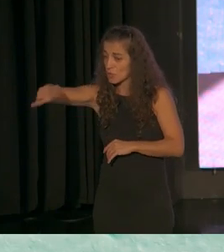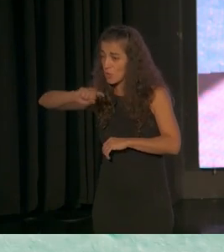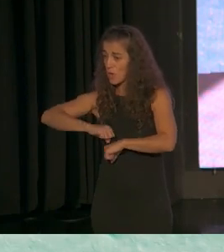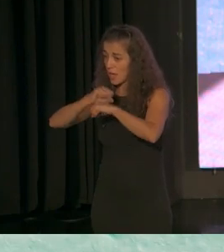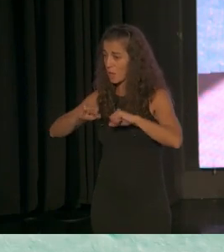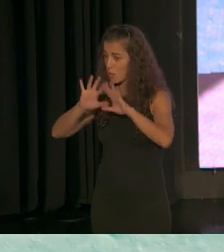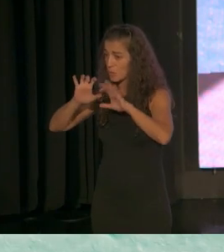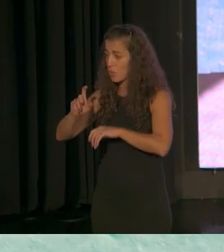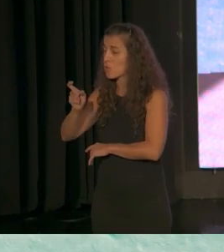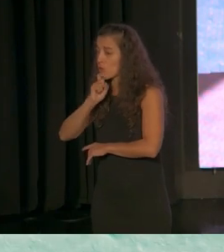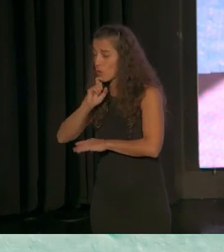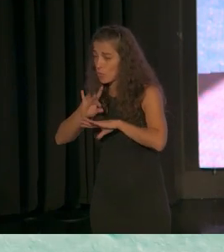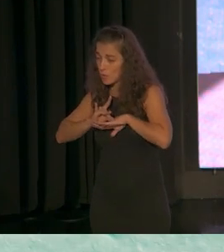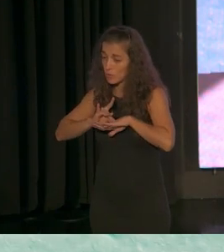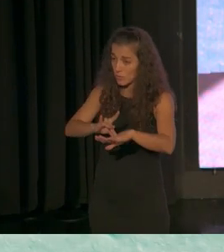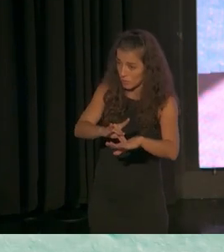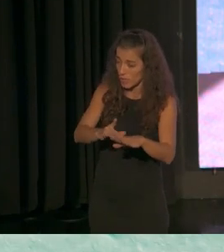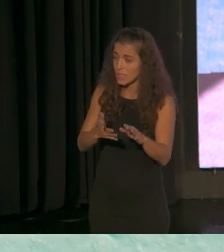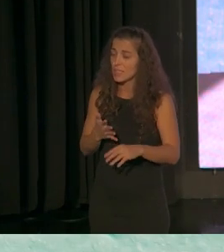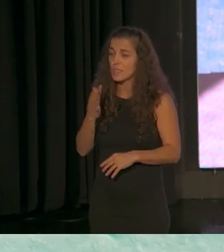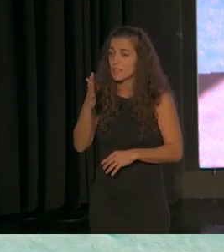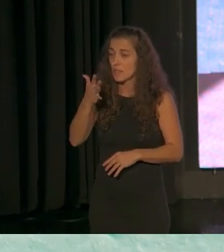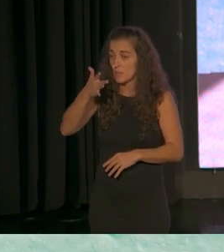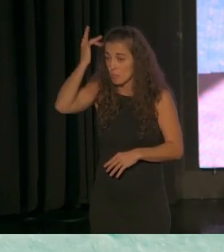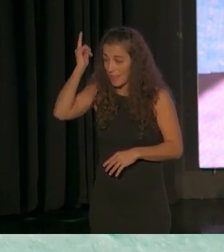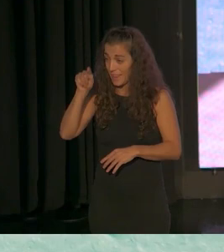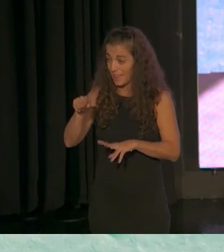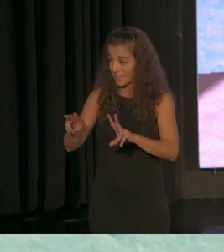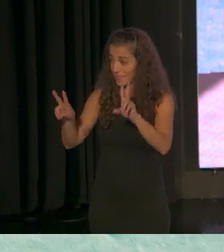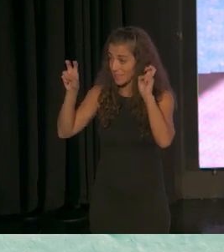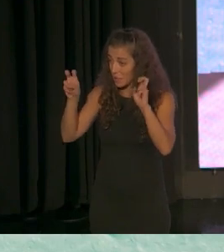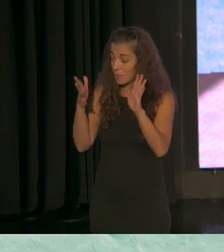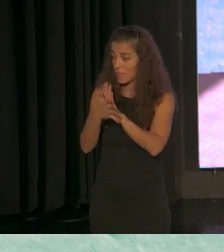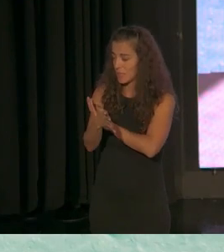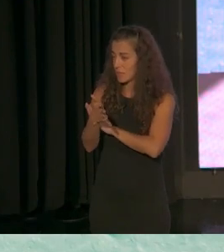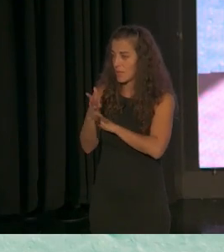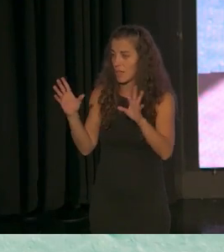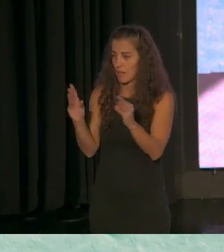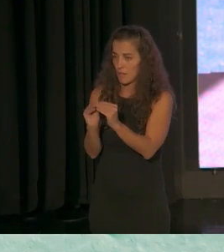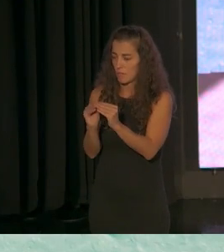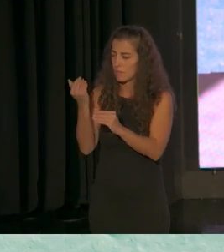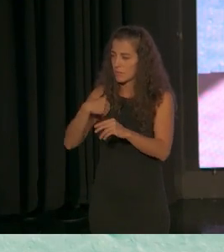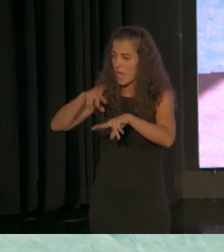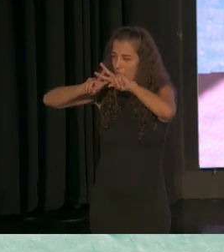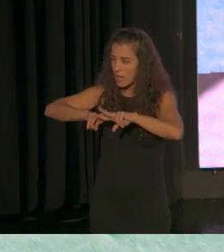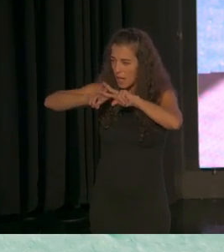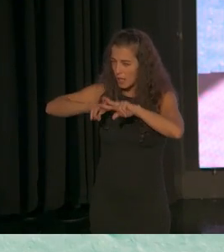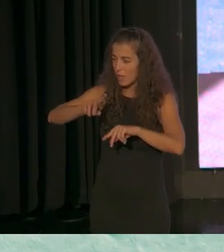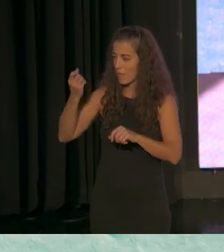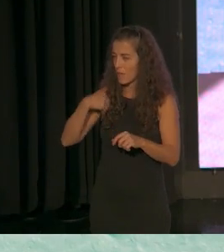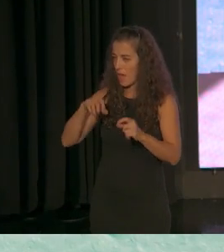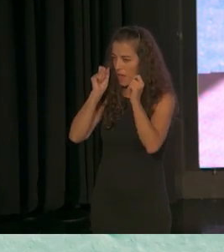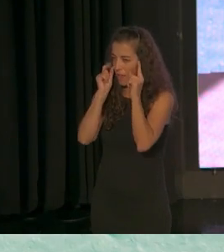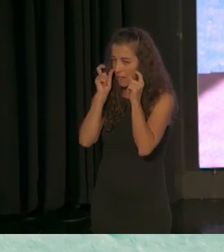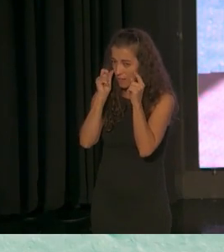por parte nuestra dominar estos aspectos que implica en definitiva una vez analizada y una vez identificada